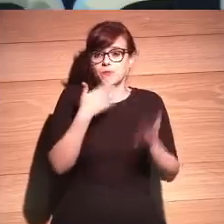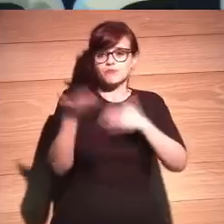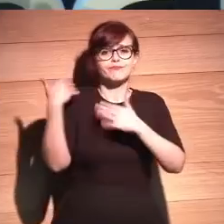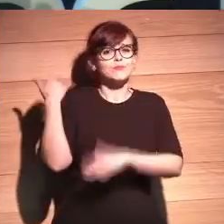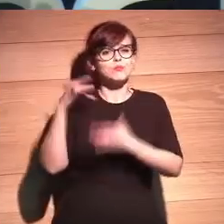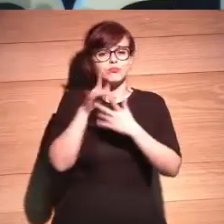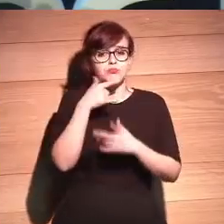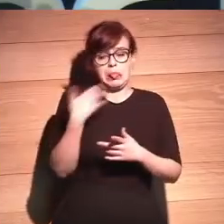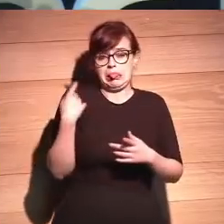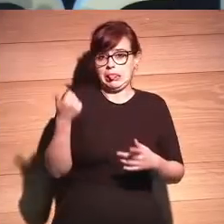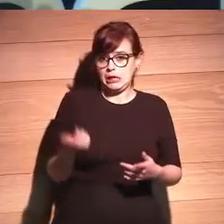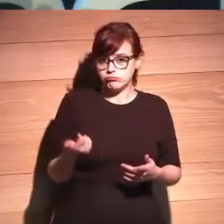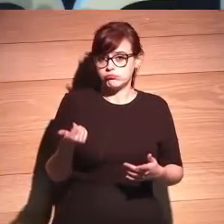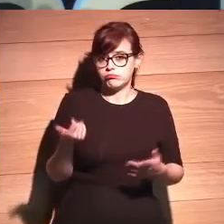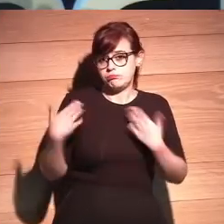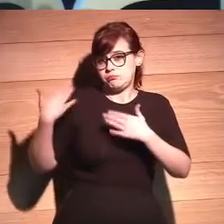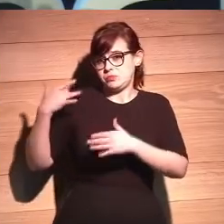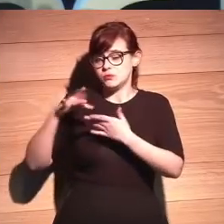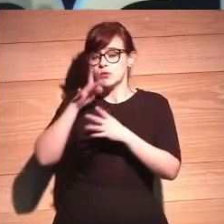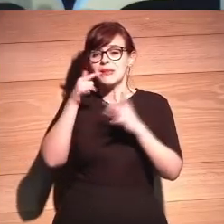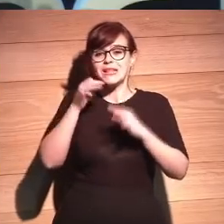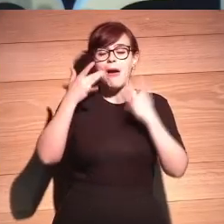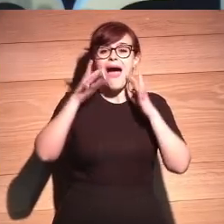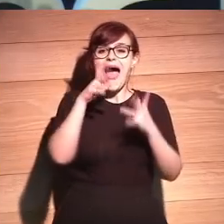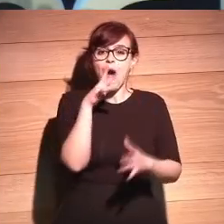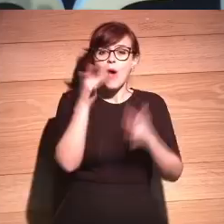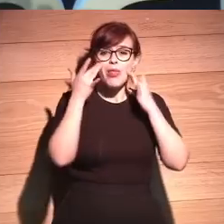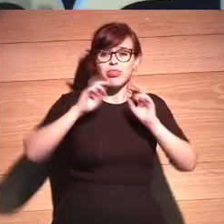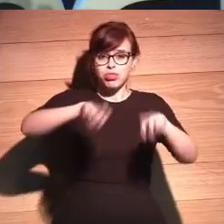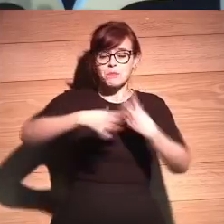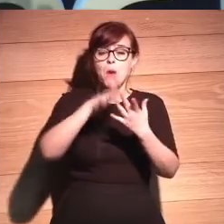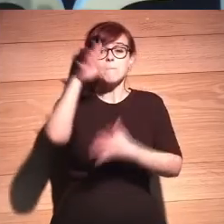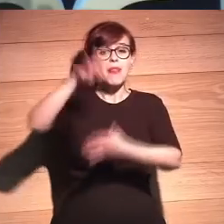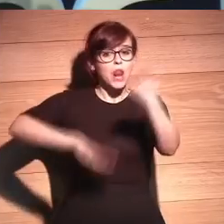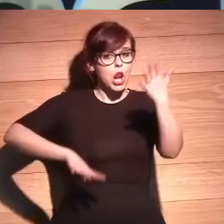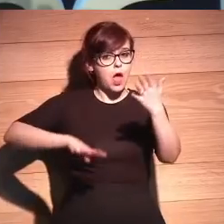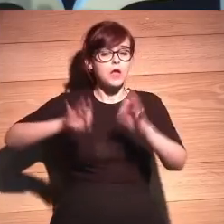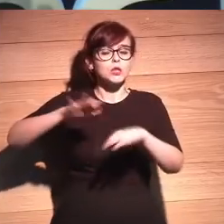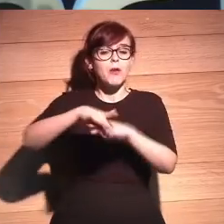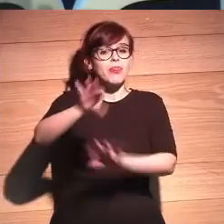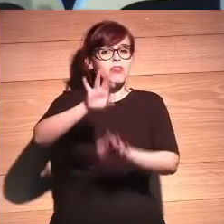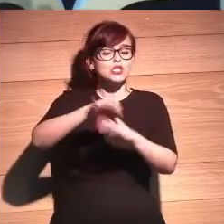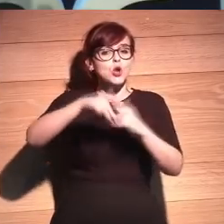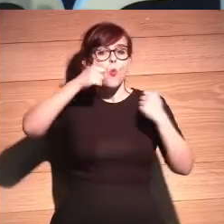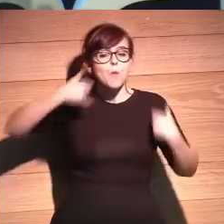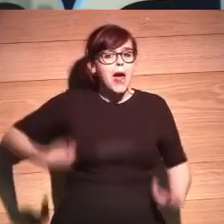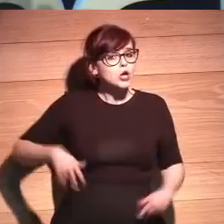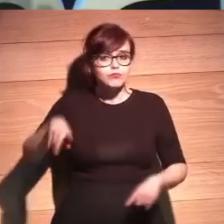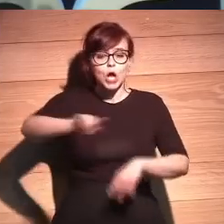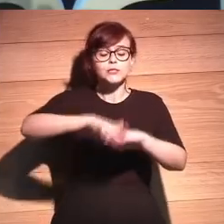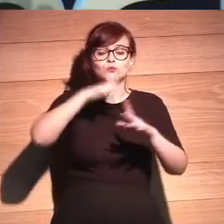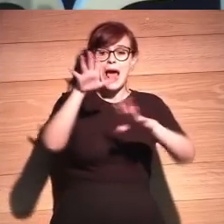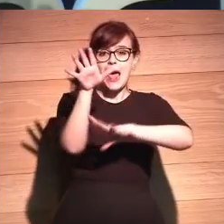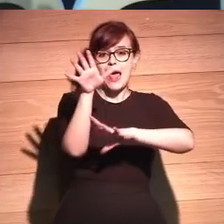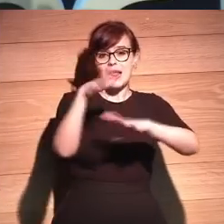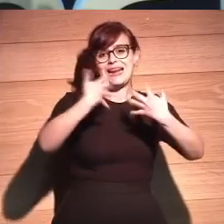desde hace un poco tiempo, la purificación del agua de la ciudad de Barcelona, pues ya no es una decisión de unos humanos. Ahora hay una red